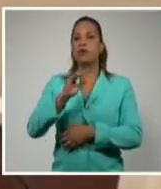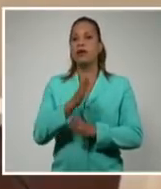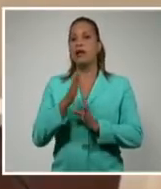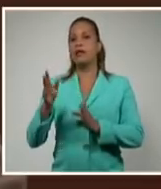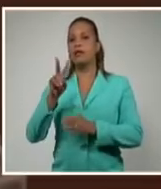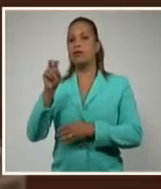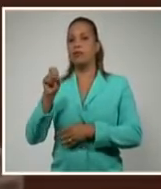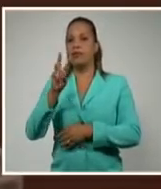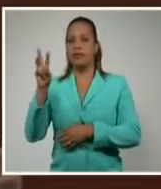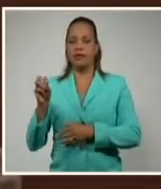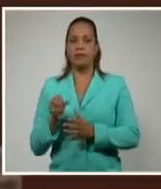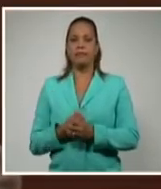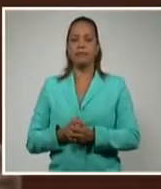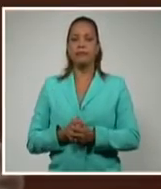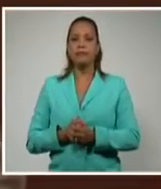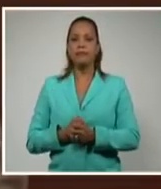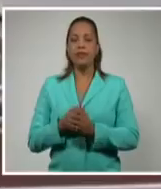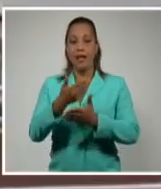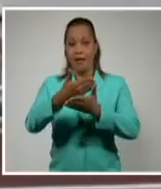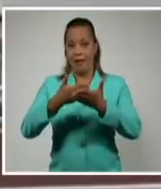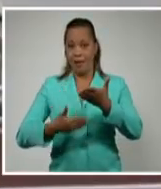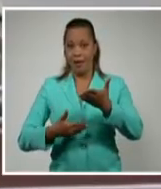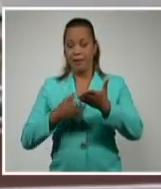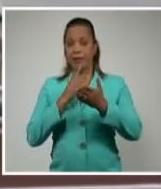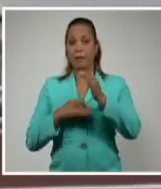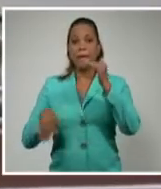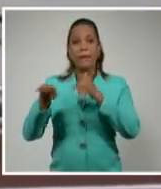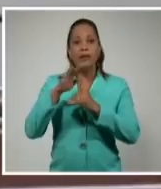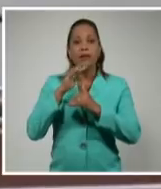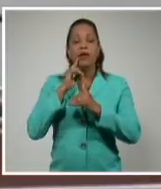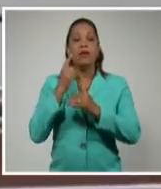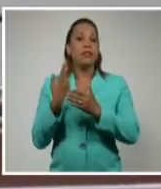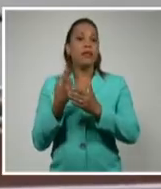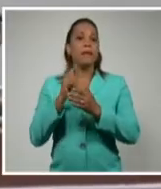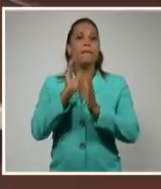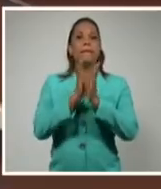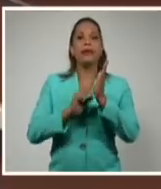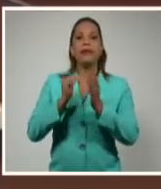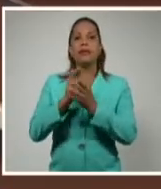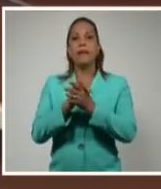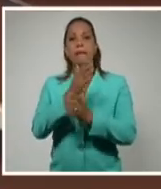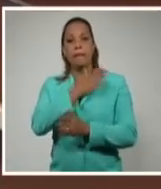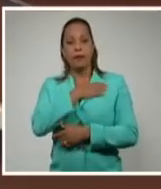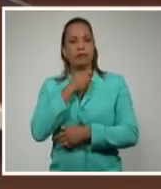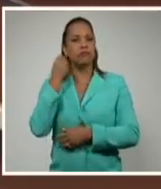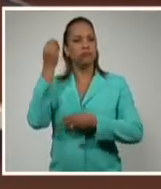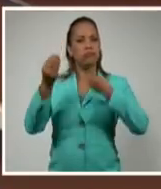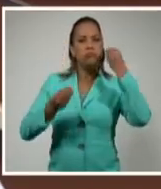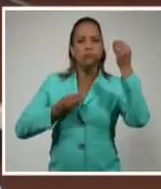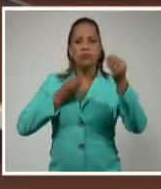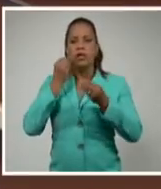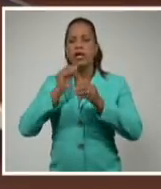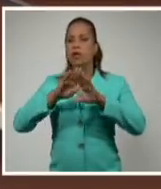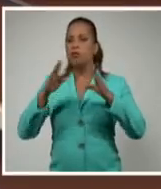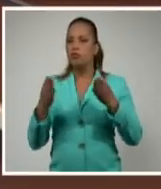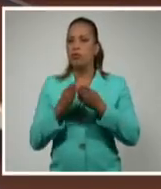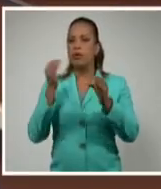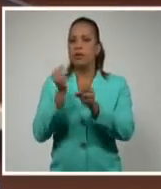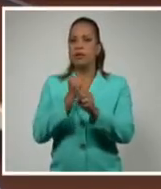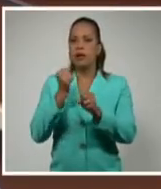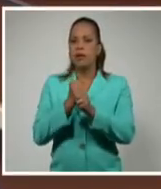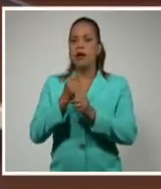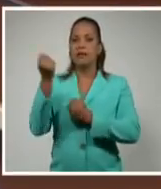amplia agenda del Consejo de Ministros, correspondiente al mes de marzo, dedicó también sus análisis a las operaciones Puerto Transporte